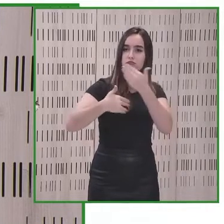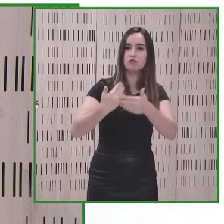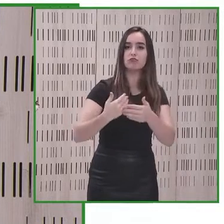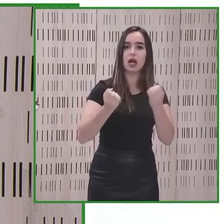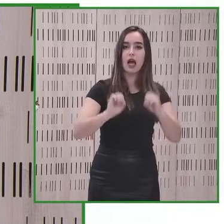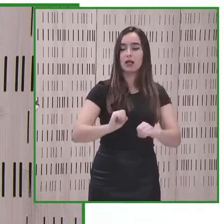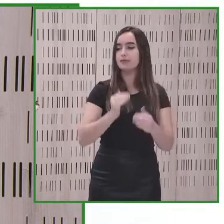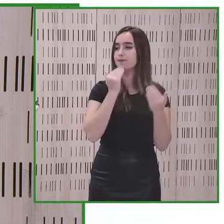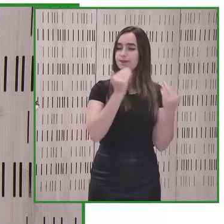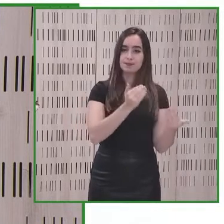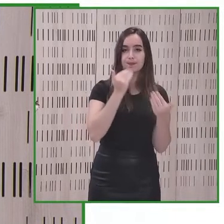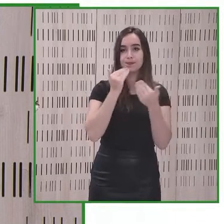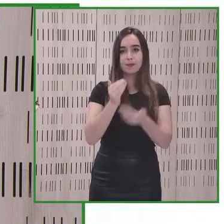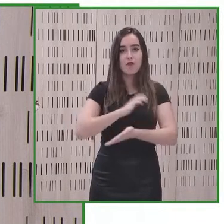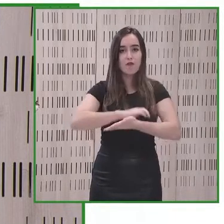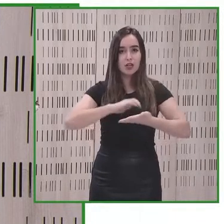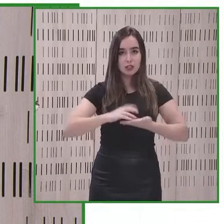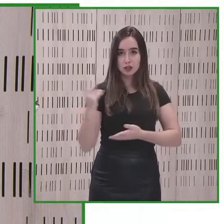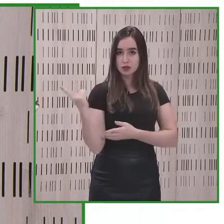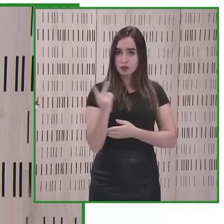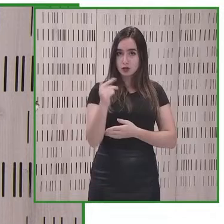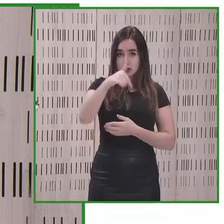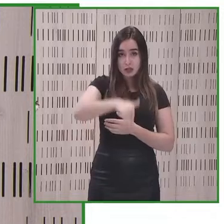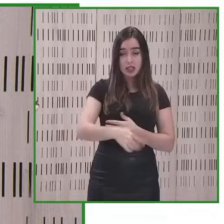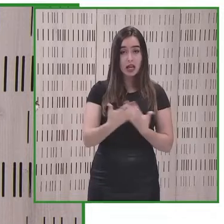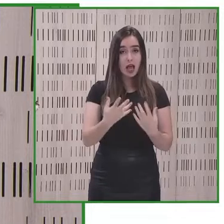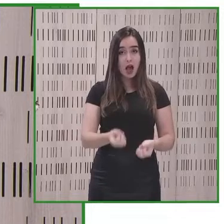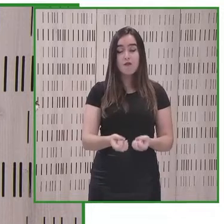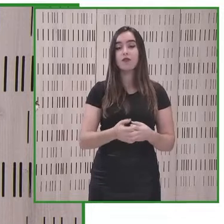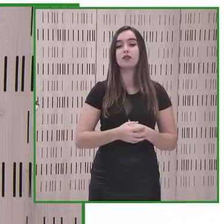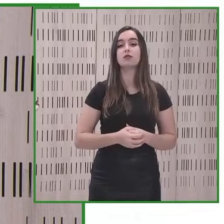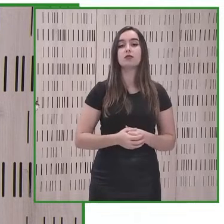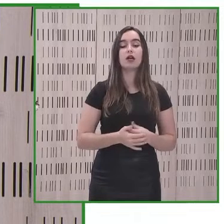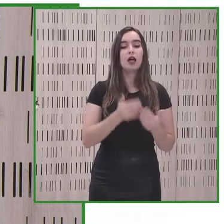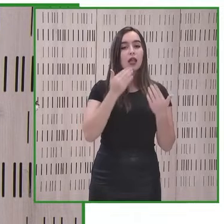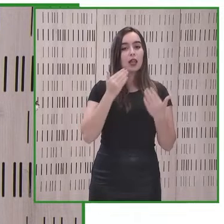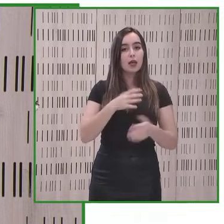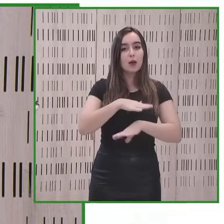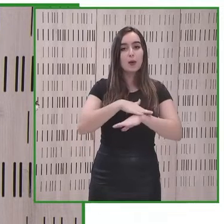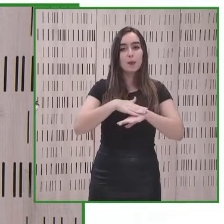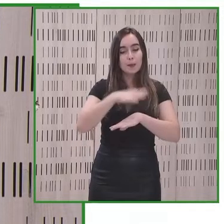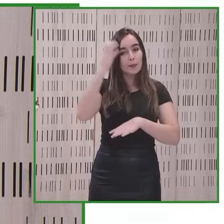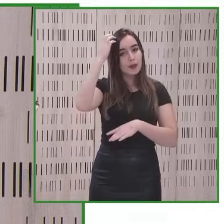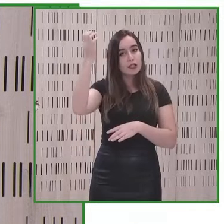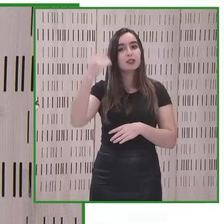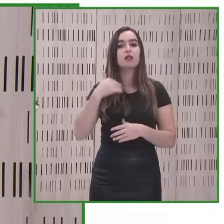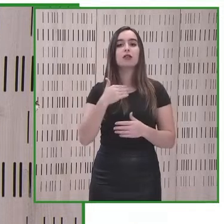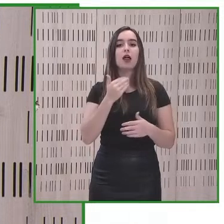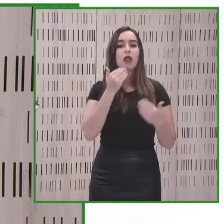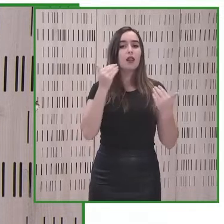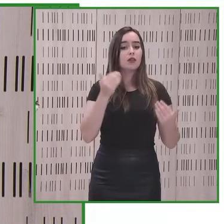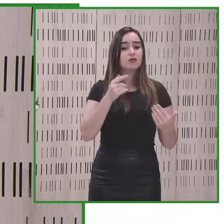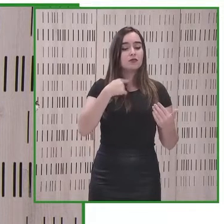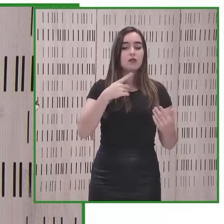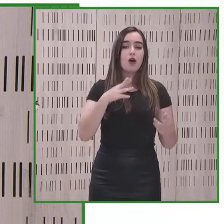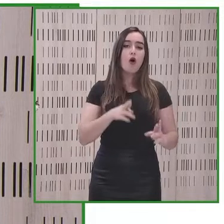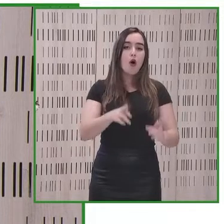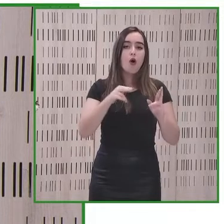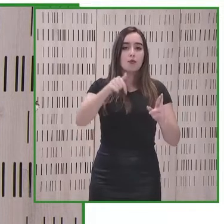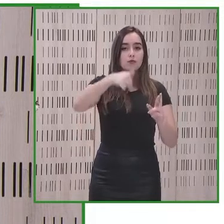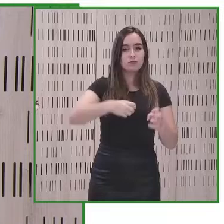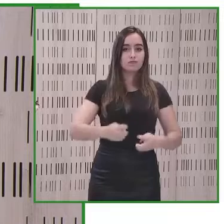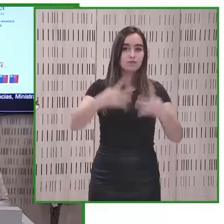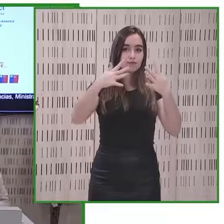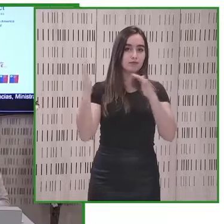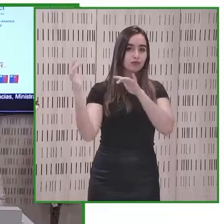gracias de verdad a las dos fundaciones con las que nos acompañamos en el día de hoy muchísimas gracias ministra muchísimas gracias a todos ustedes y que que este sea la primera de muchas visitas aquí a nuestra casa